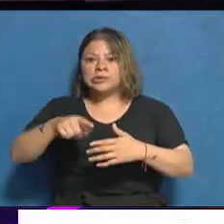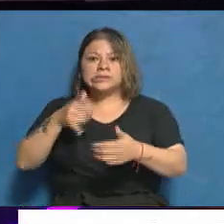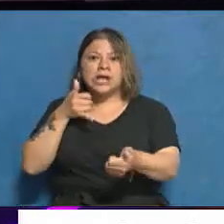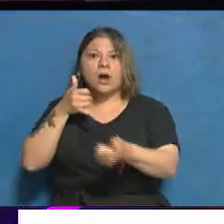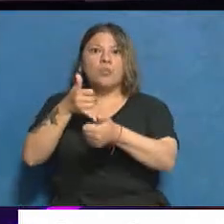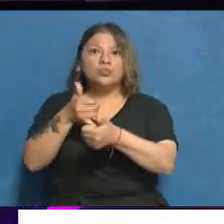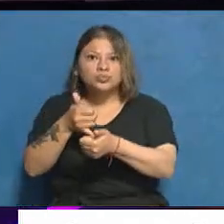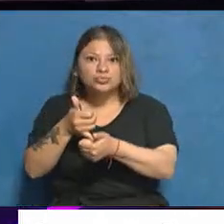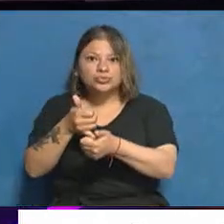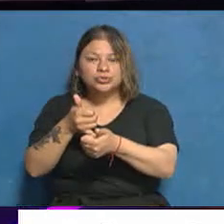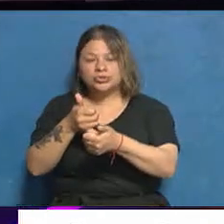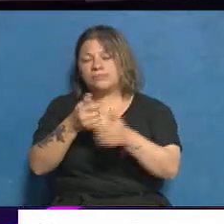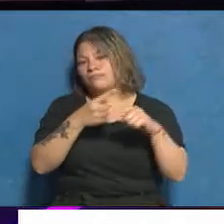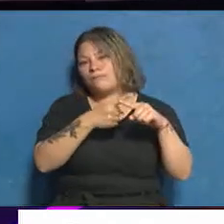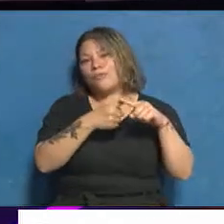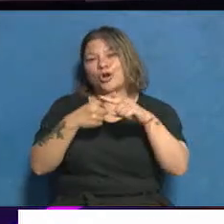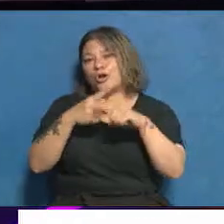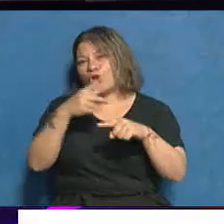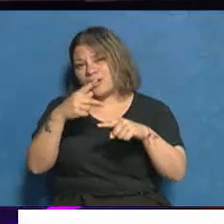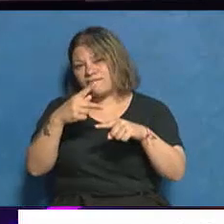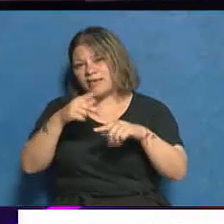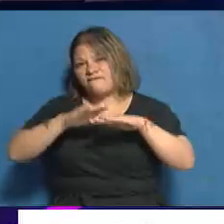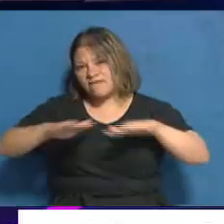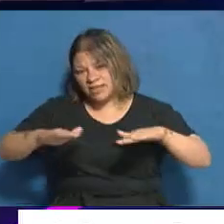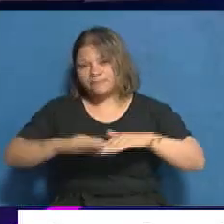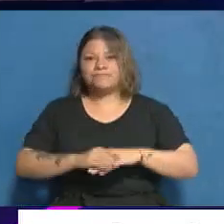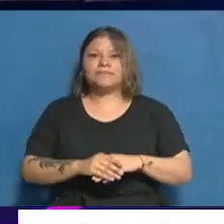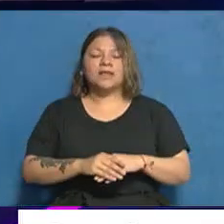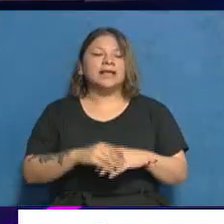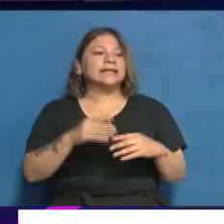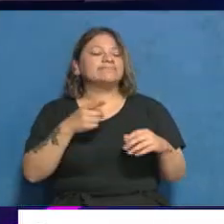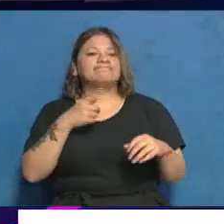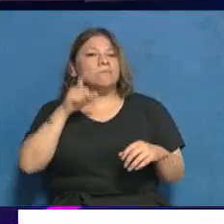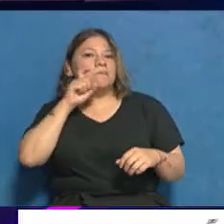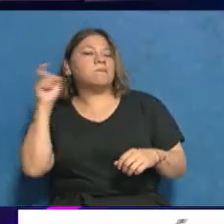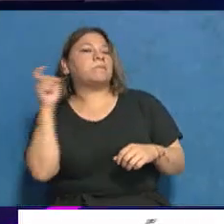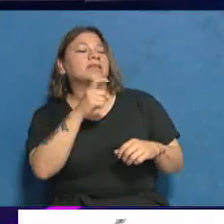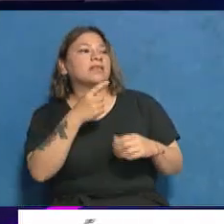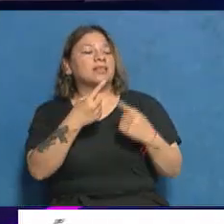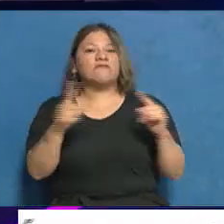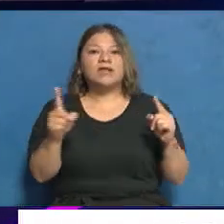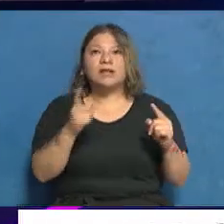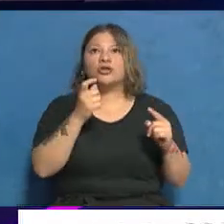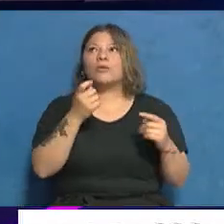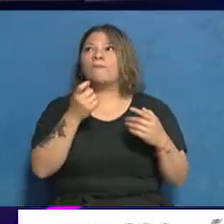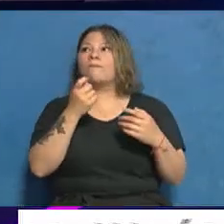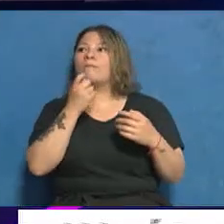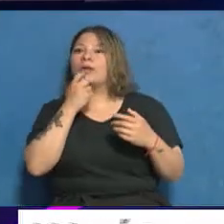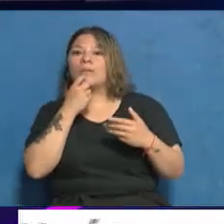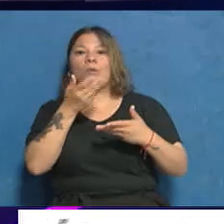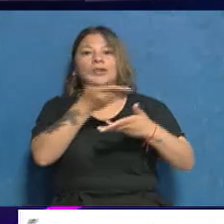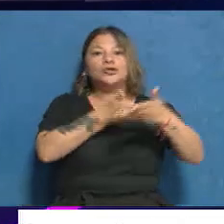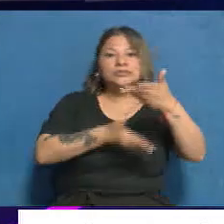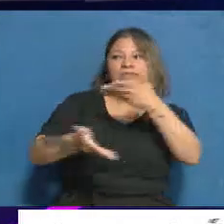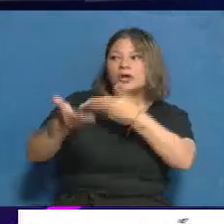y de pornografía infantil. ¿Es diferente el delito cuando se comparten los contenidos a cuando se